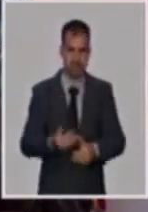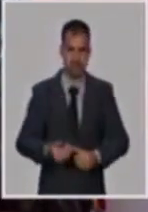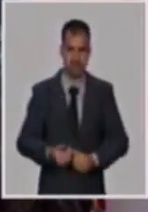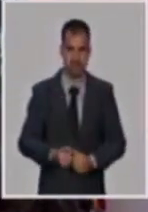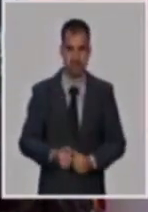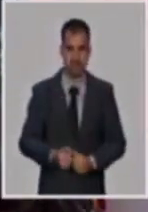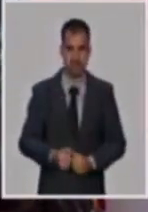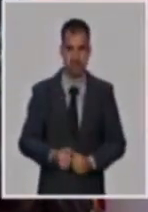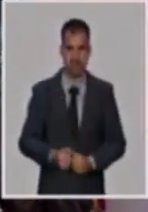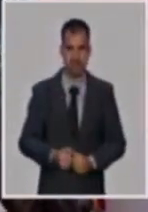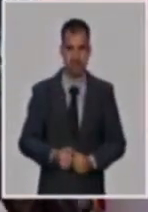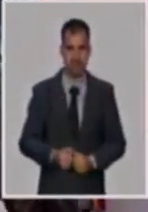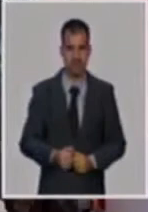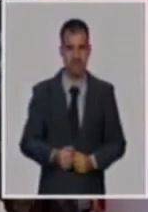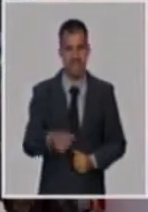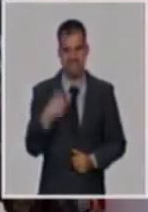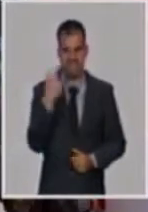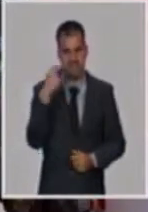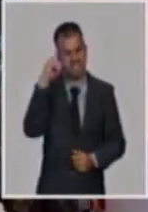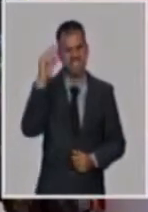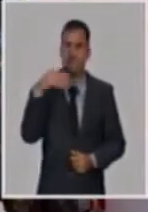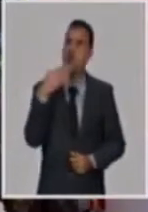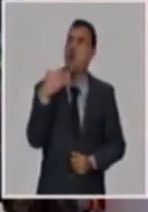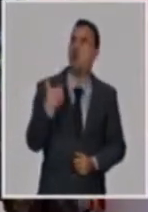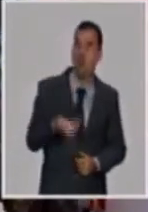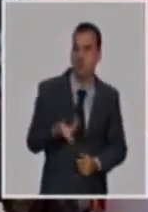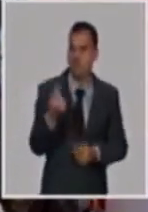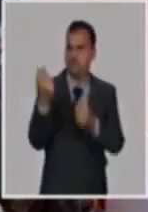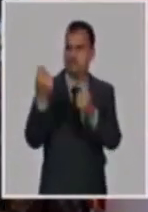las señales y los precios en el mercado internacional.